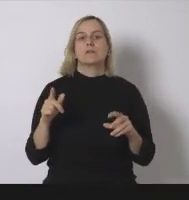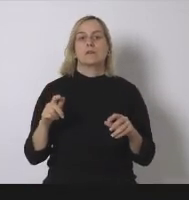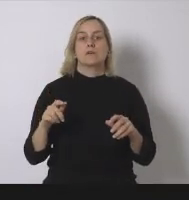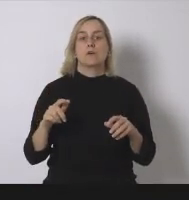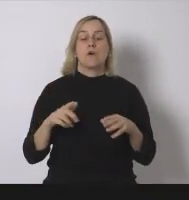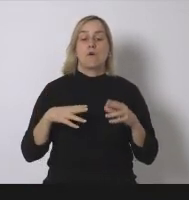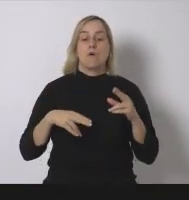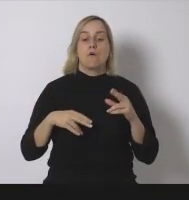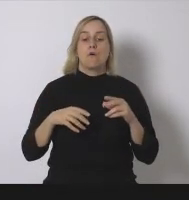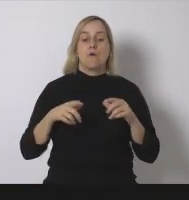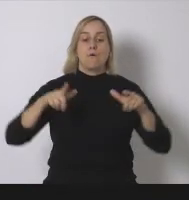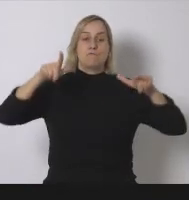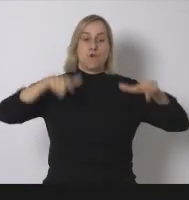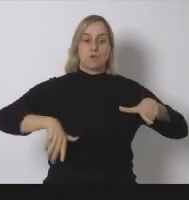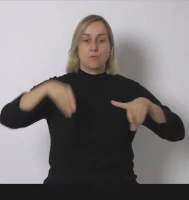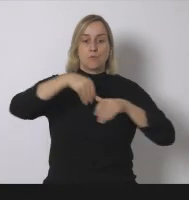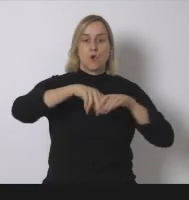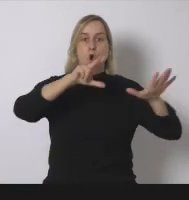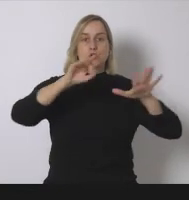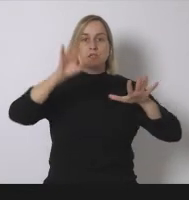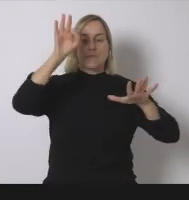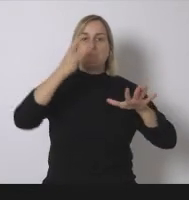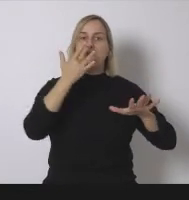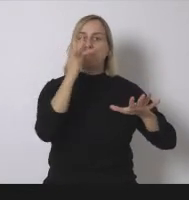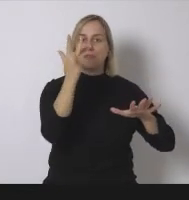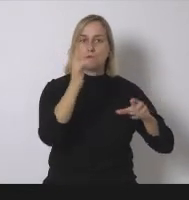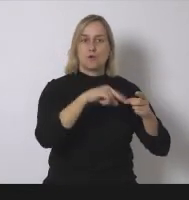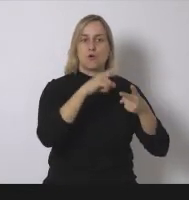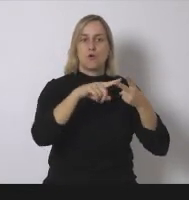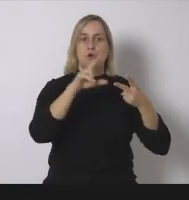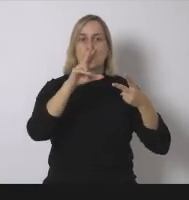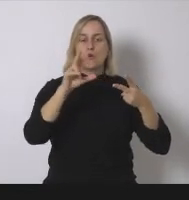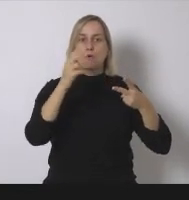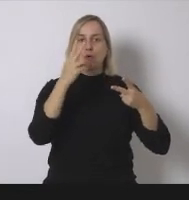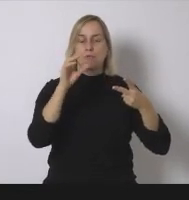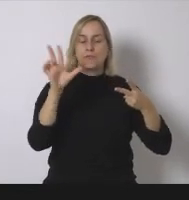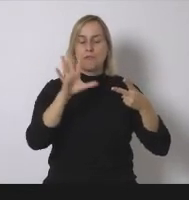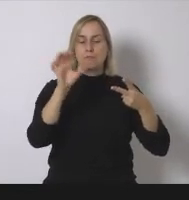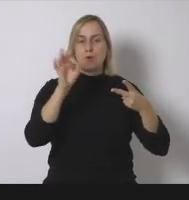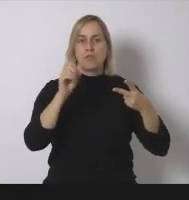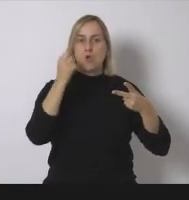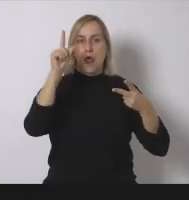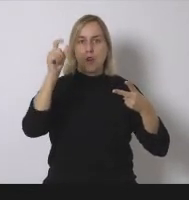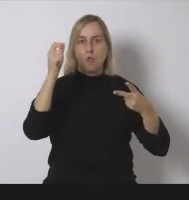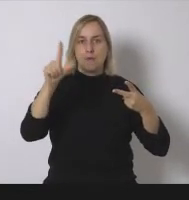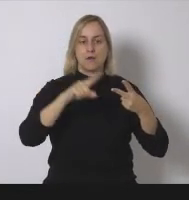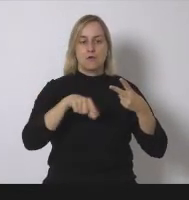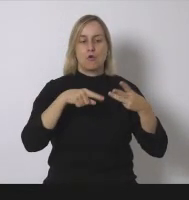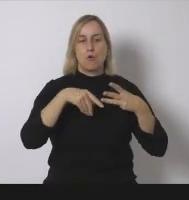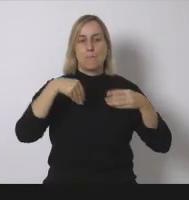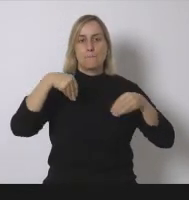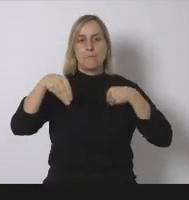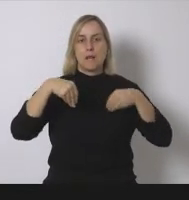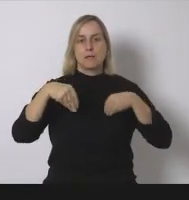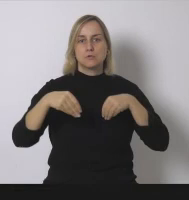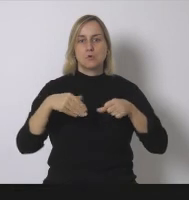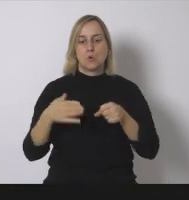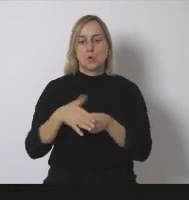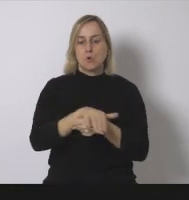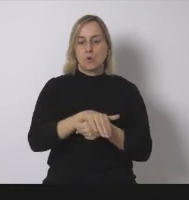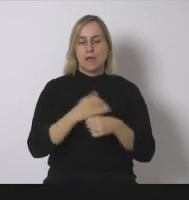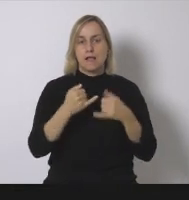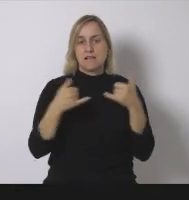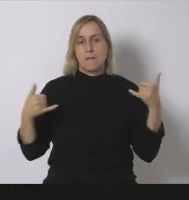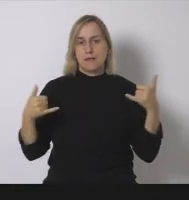fotovoltaico en un 80% es vidrio en un 10% es aluminio hay componentes plásticos como el recubrimiento de los